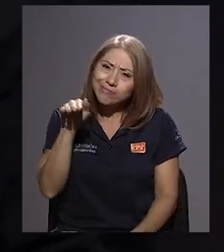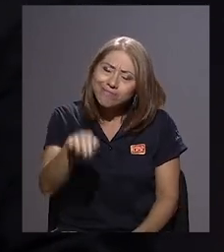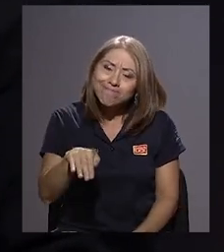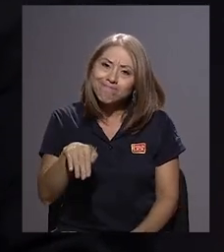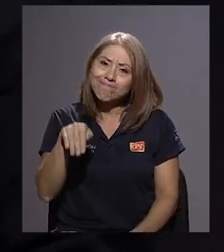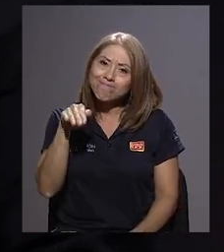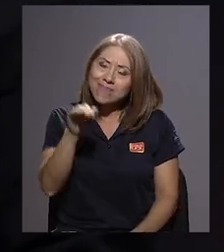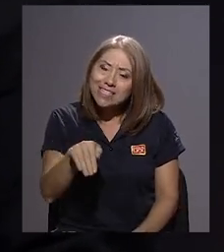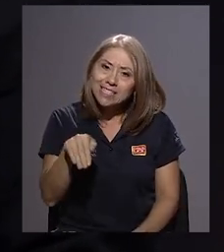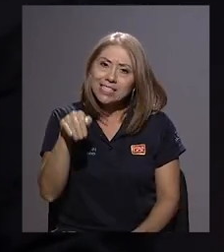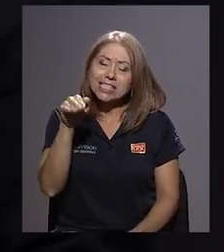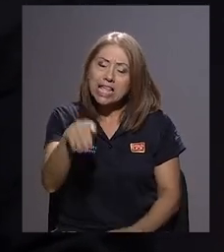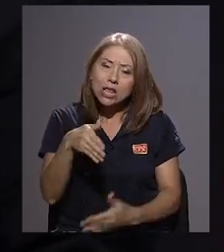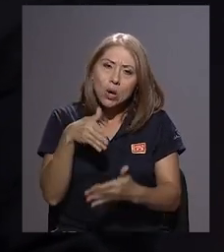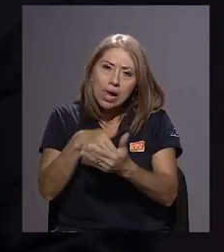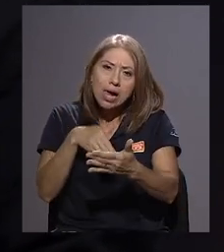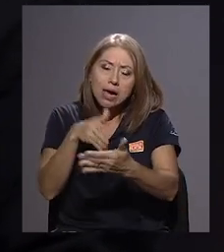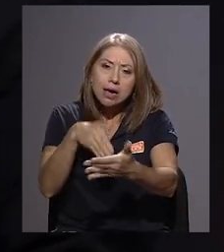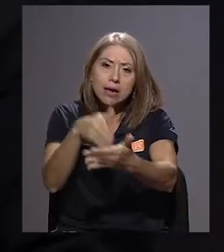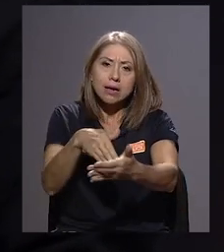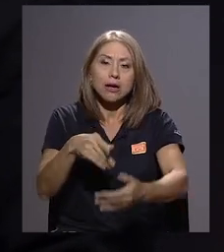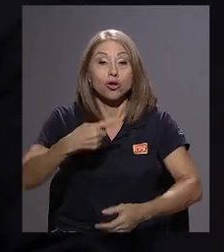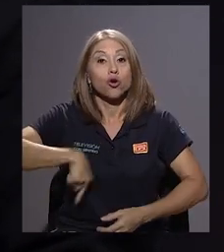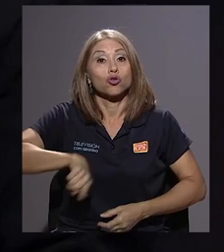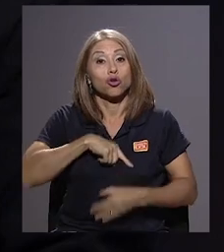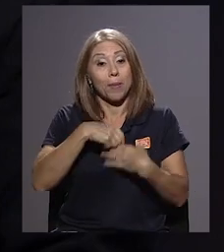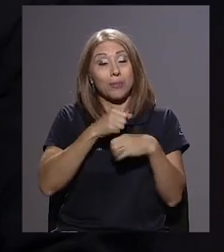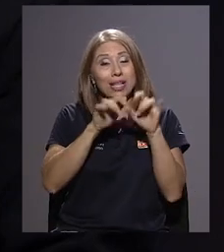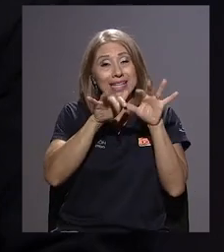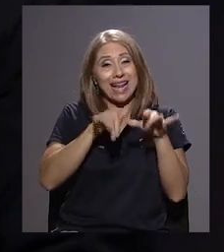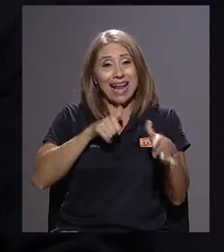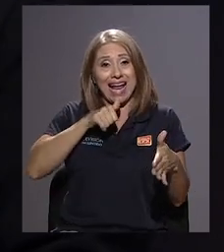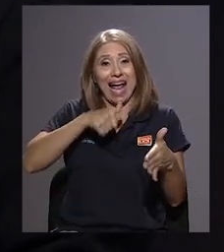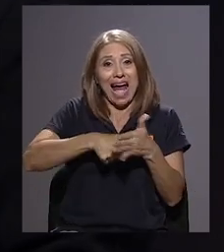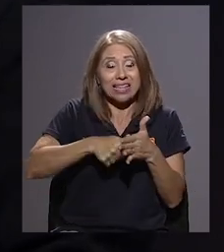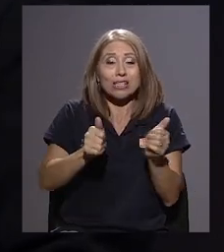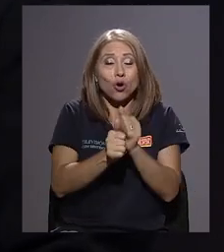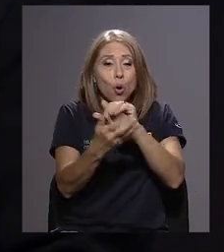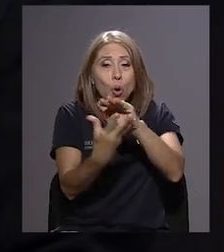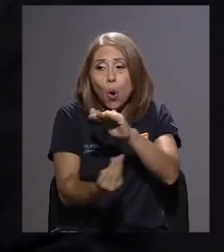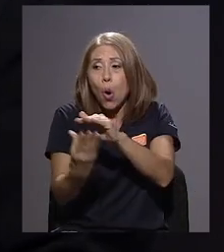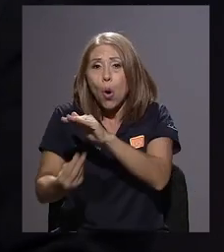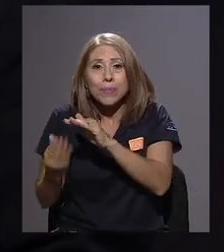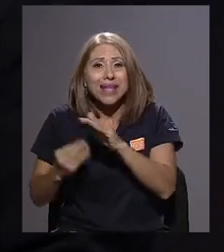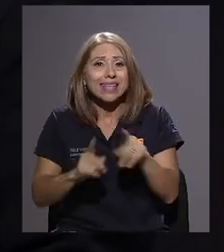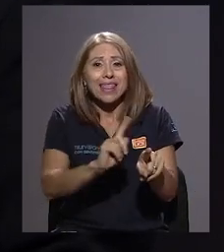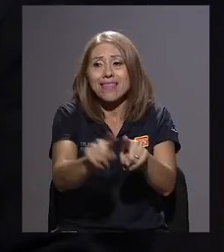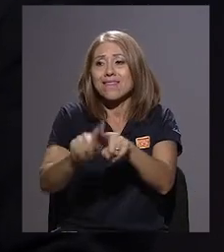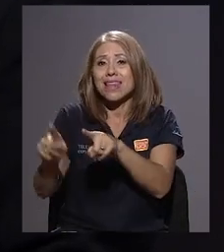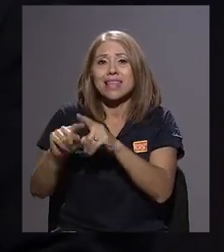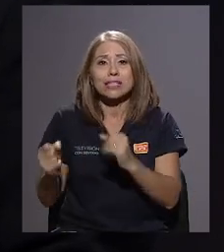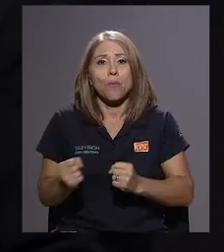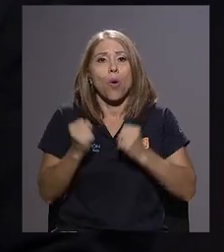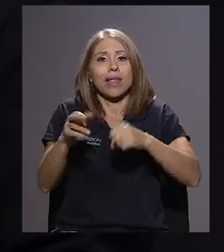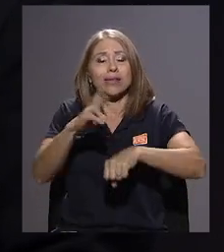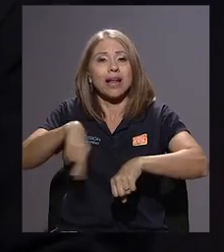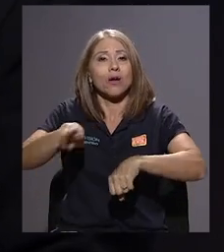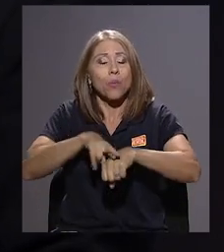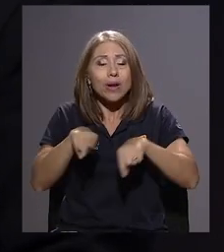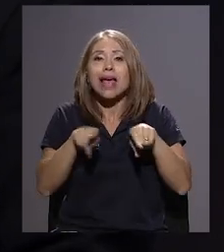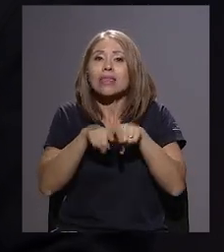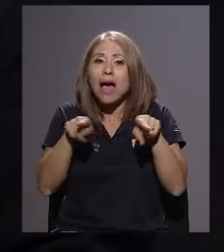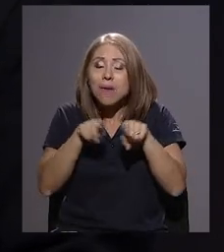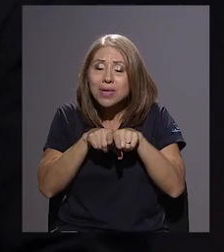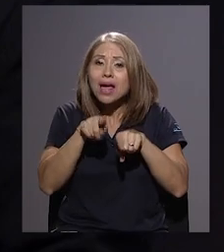insistiendo. Nosotros vamos a insistirle con cartas y copias de todo esto al resto de poderes, a las municipalidades, diciéndoles, miren,